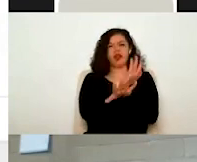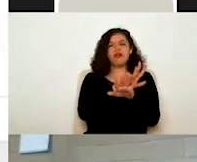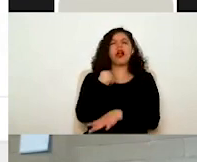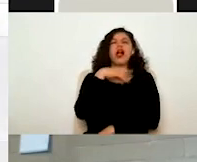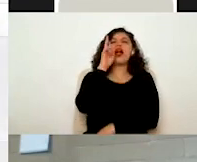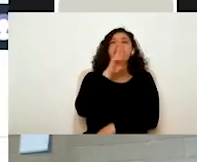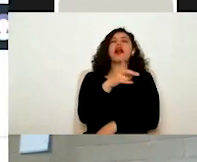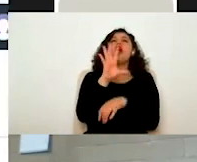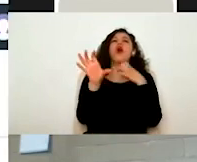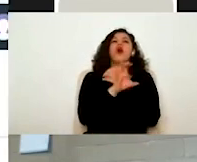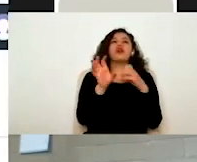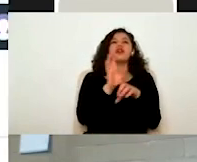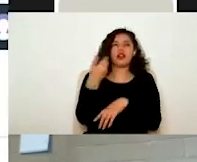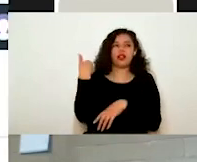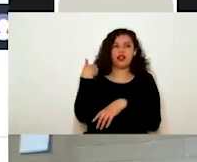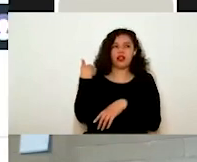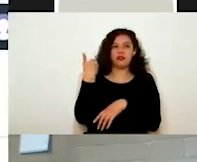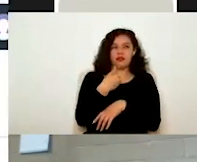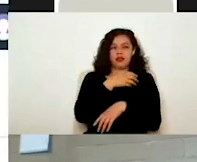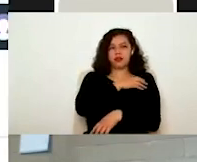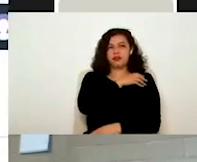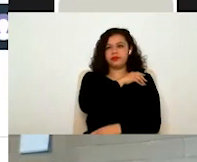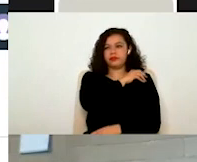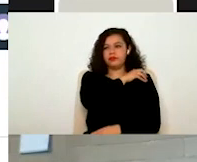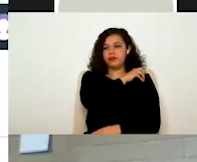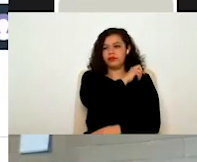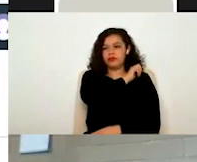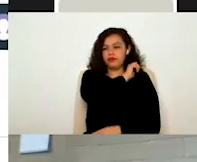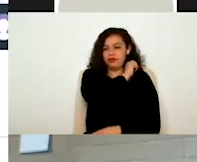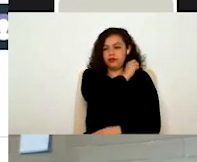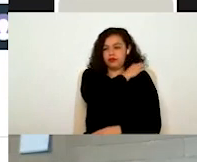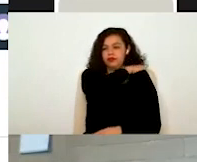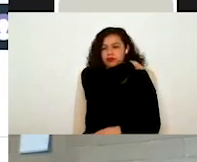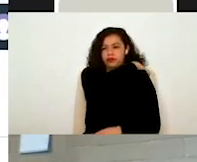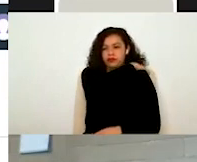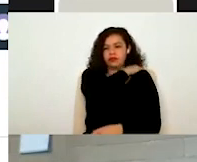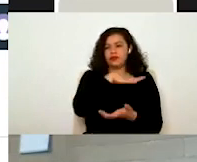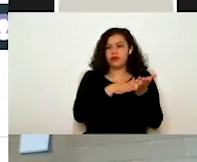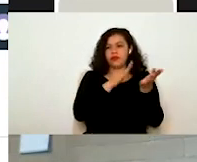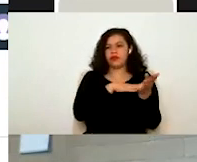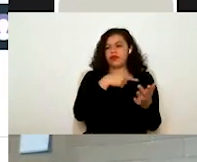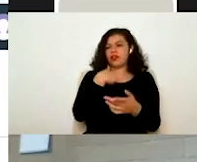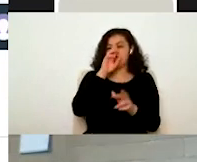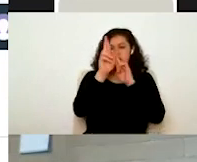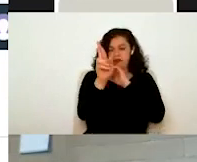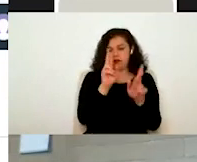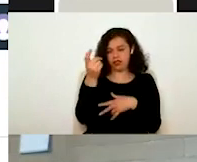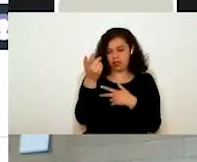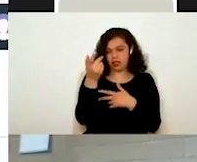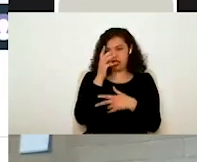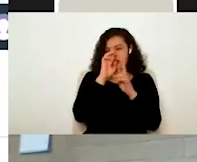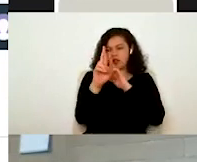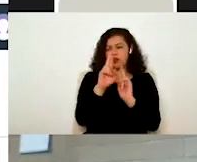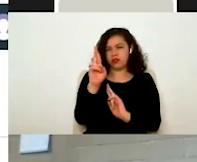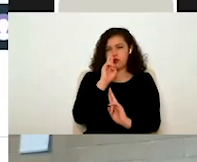requerimiento. Entonces, en base a este documento yo tendría que contestar mi solicitud. Vamos entonces al módulo